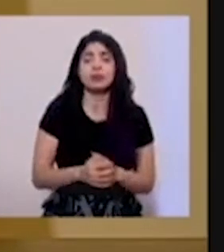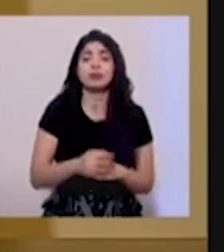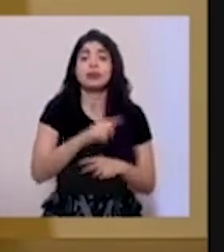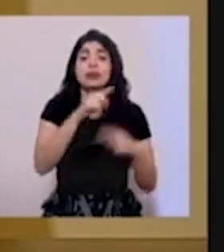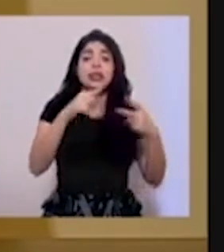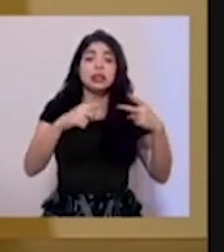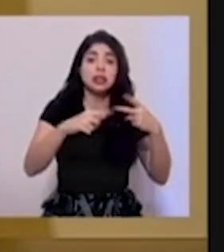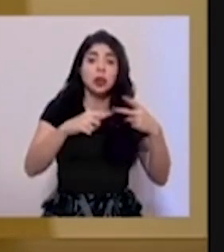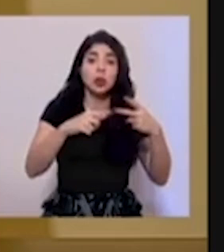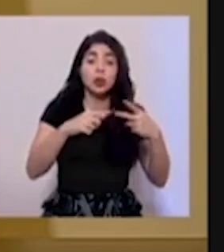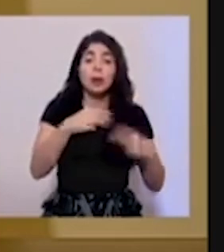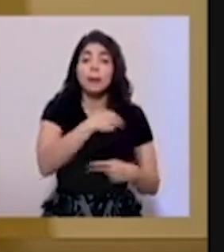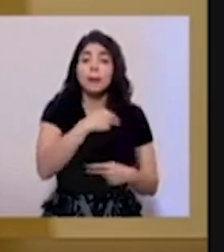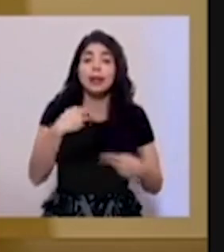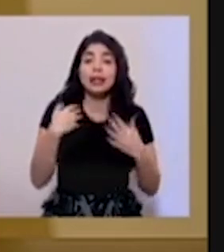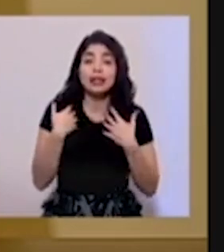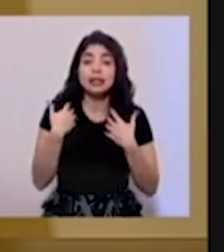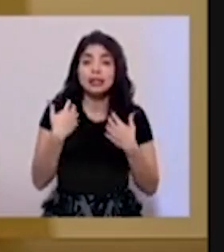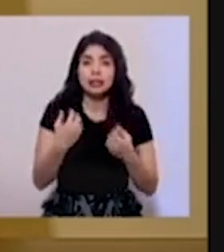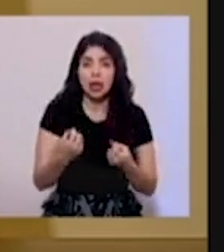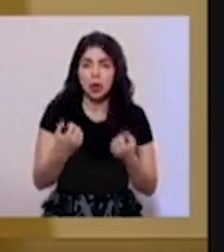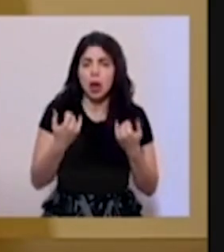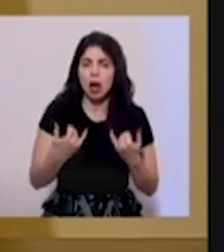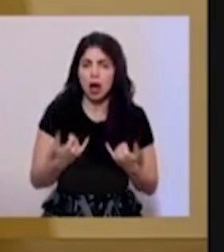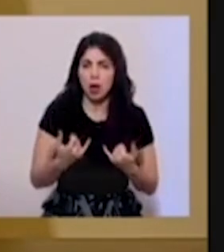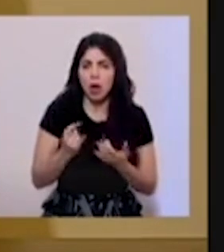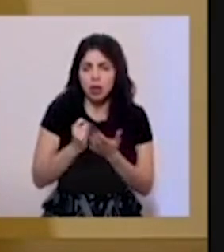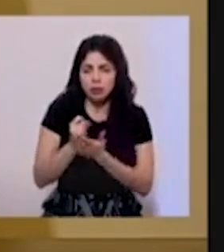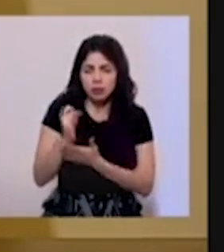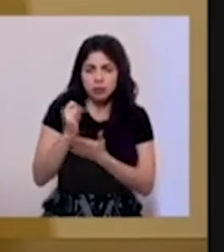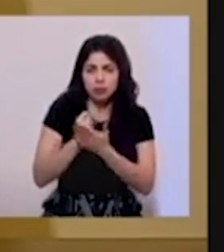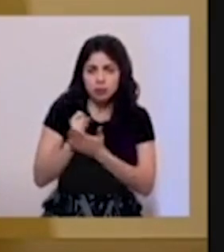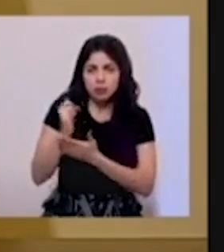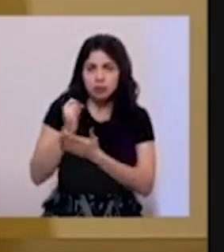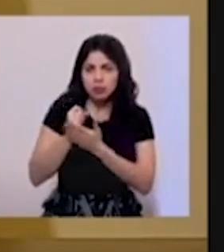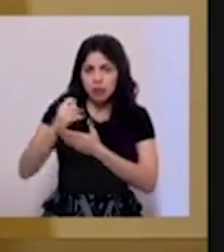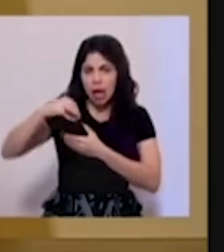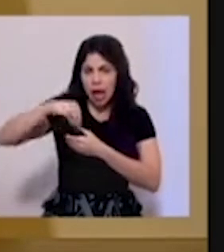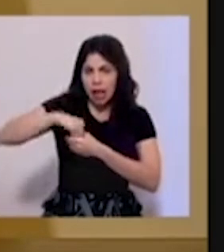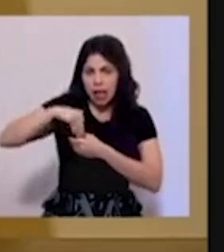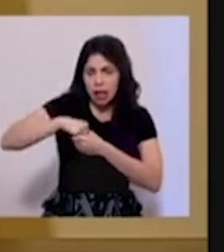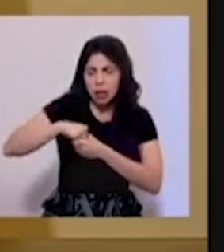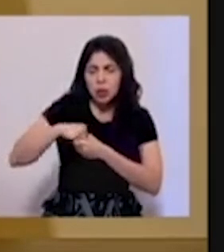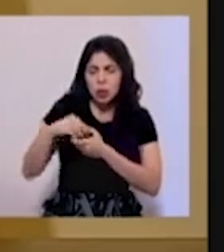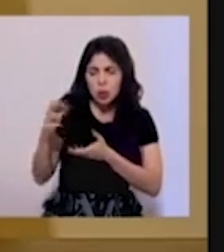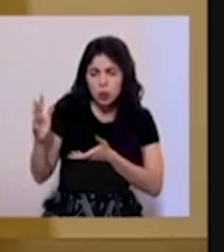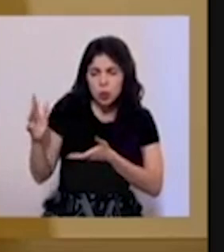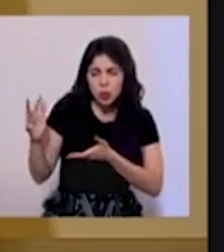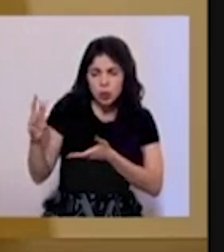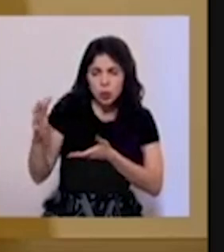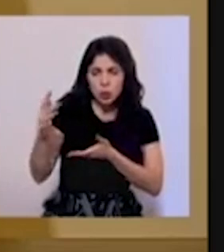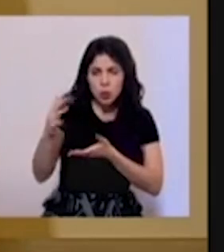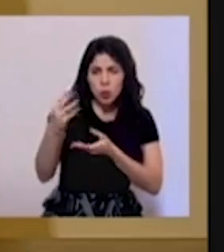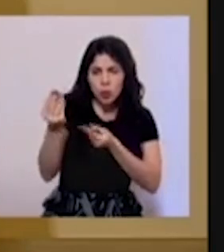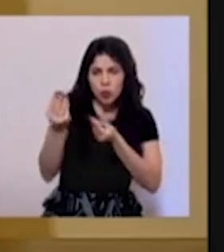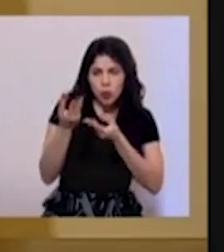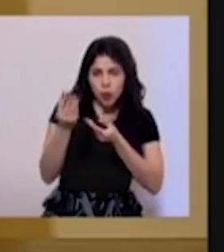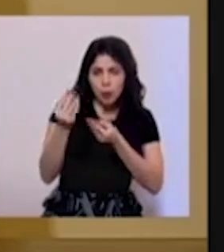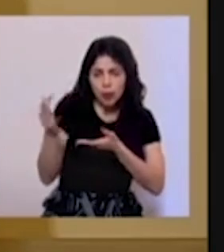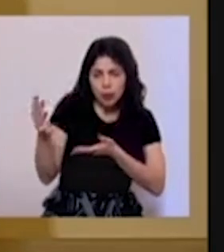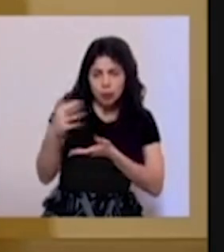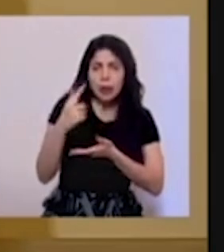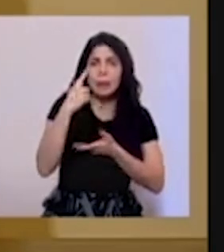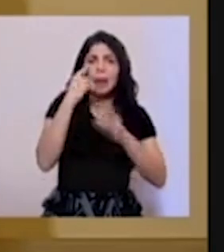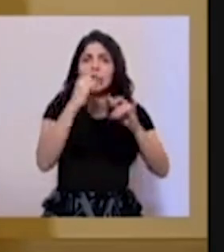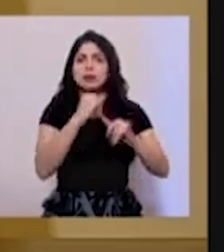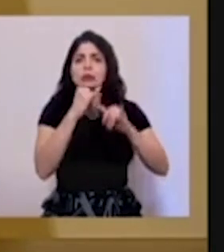Segundo, el Ministerio de Salud está haciendo su investigación interna, está recopilando toda la información para proponer la